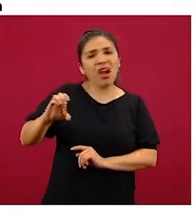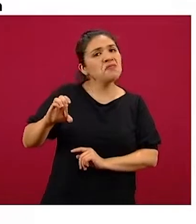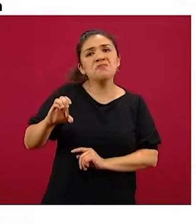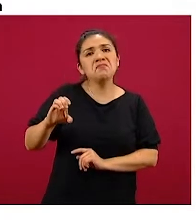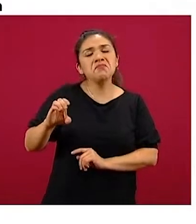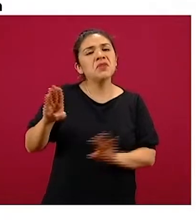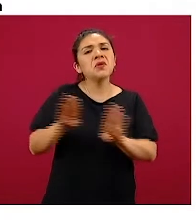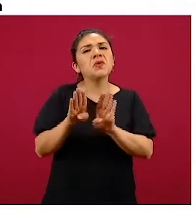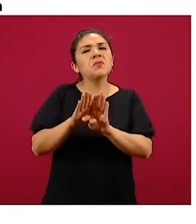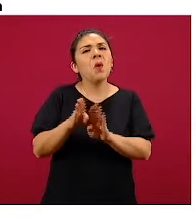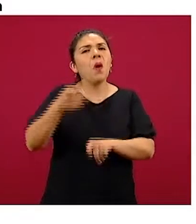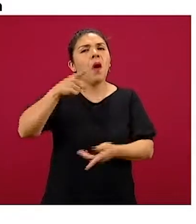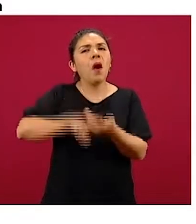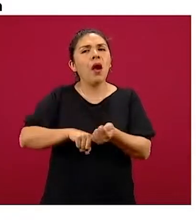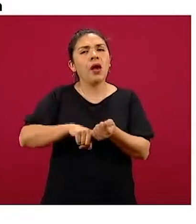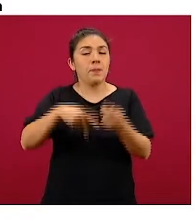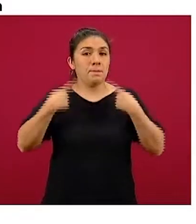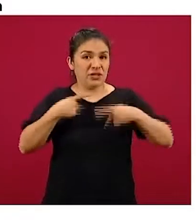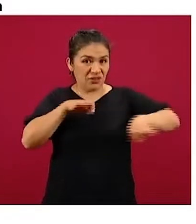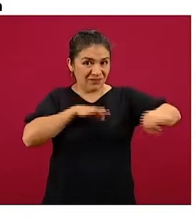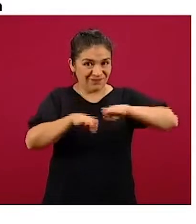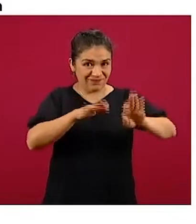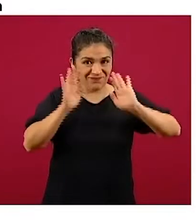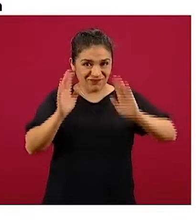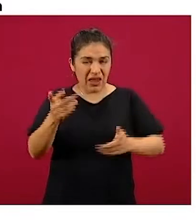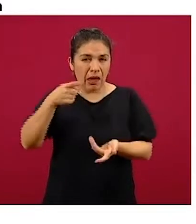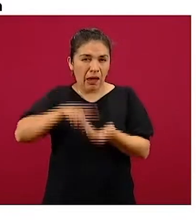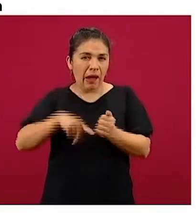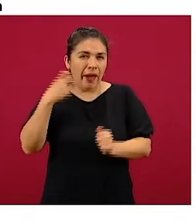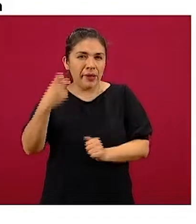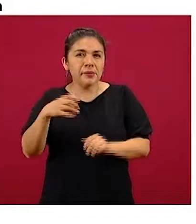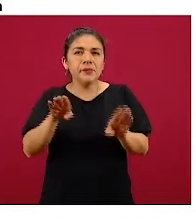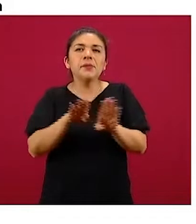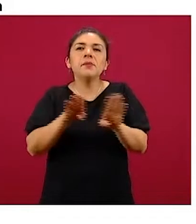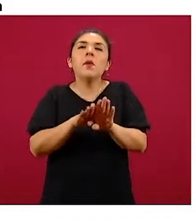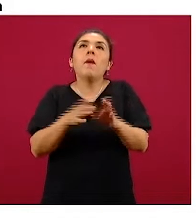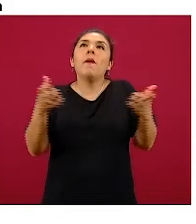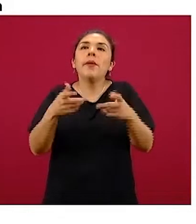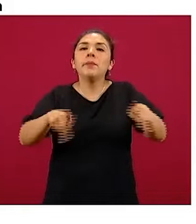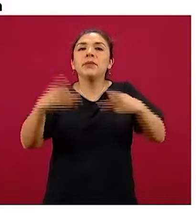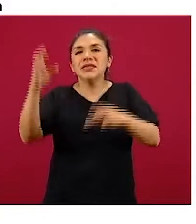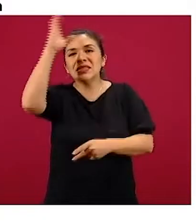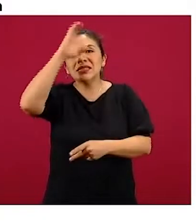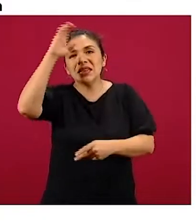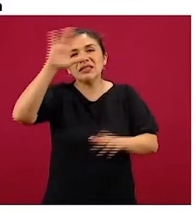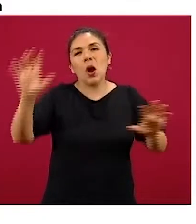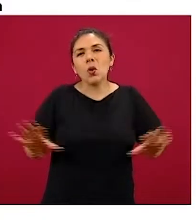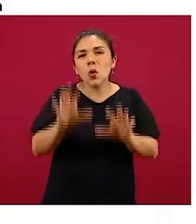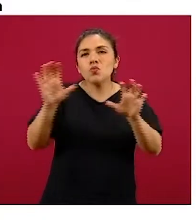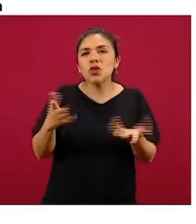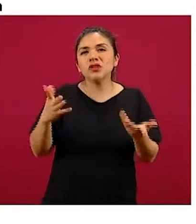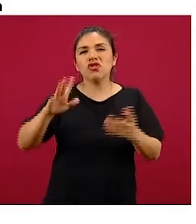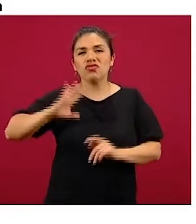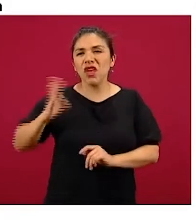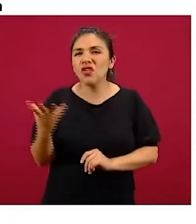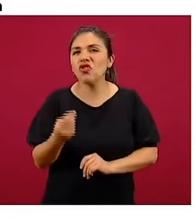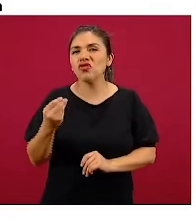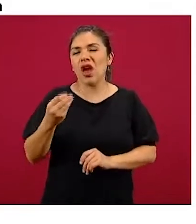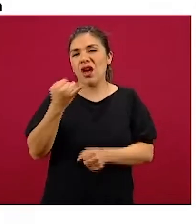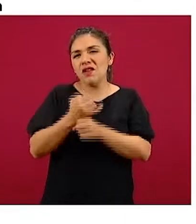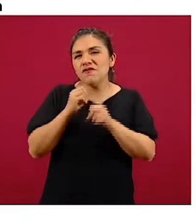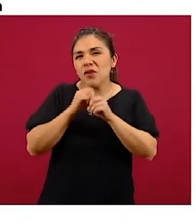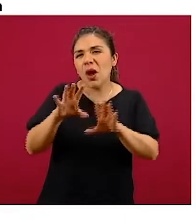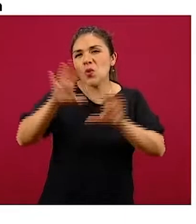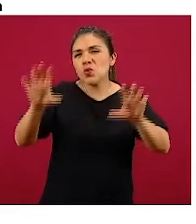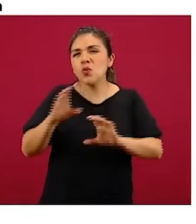por ejemplo, dentro de la población económicamente activa, dentro de estos mercados de ciencias de la computación y tecnologías informáticas